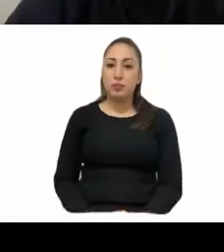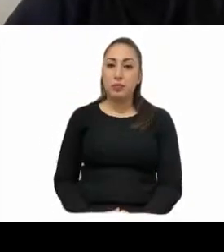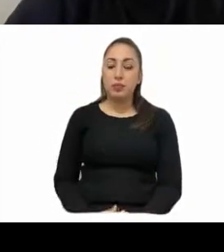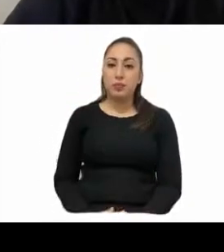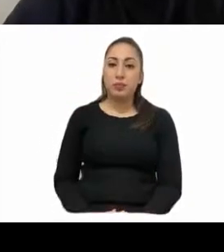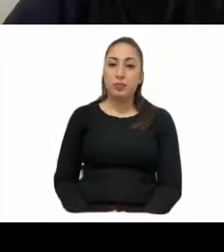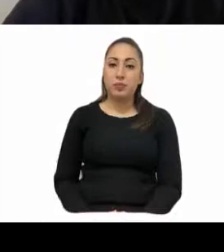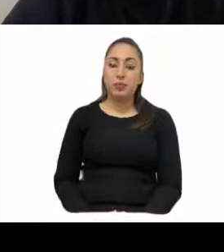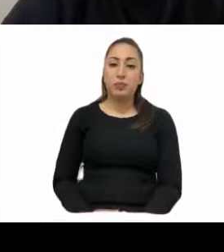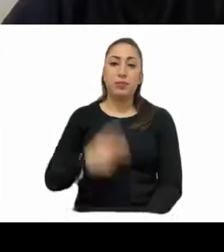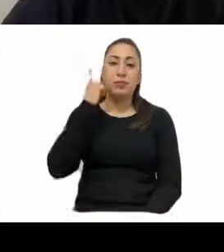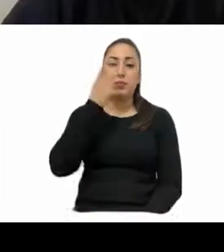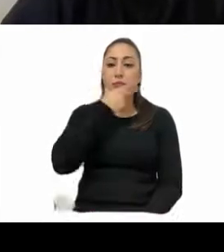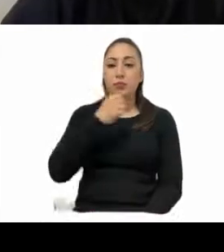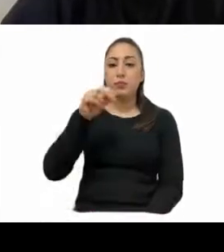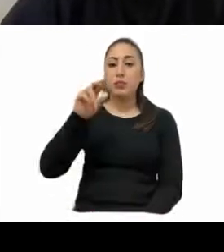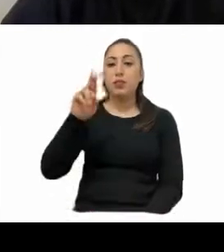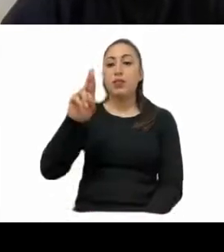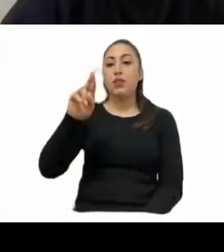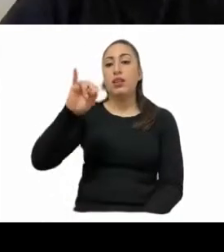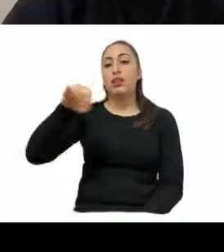Diputado Ricardo Giancarlo.